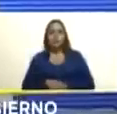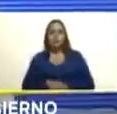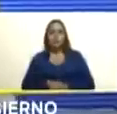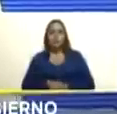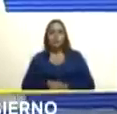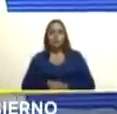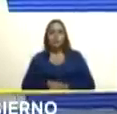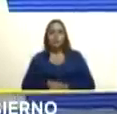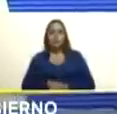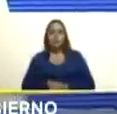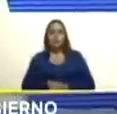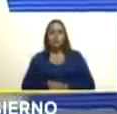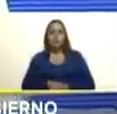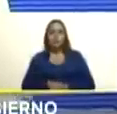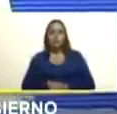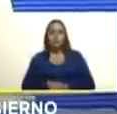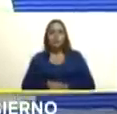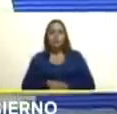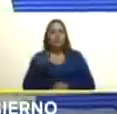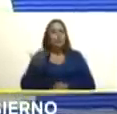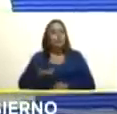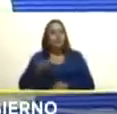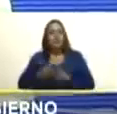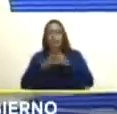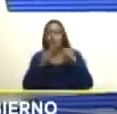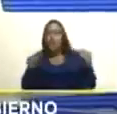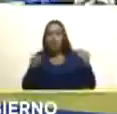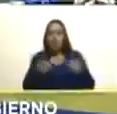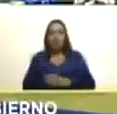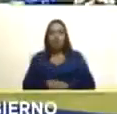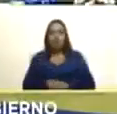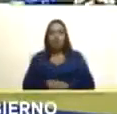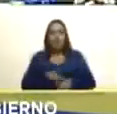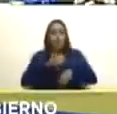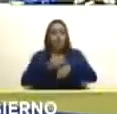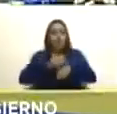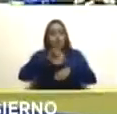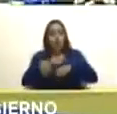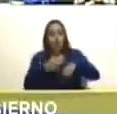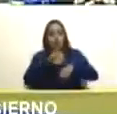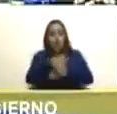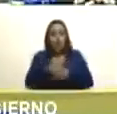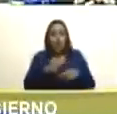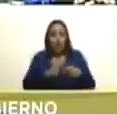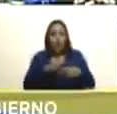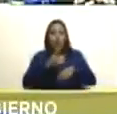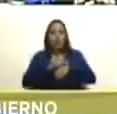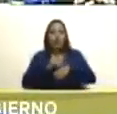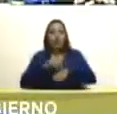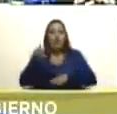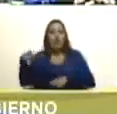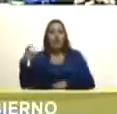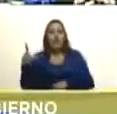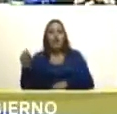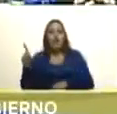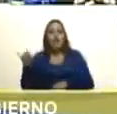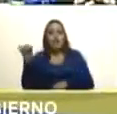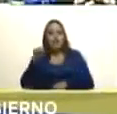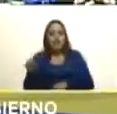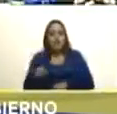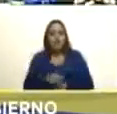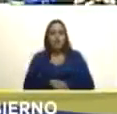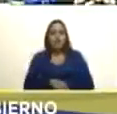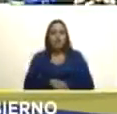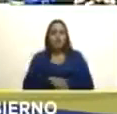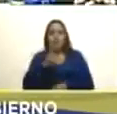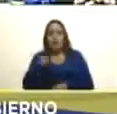se pierden de vista doctor Jorge Rodríguez doctora Gladys Gutiérrez doctor William Satt doctor Elvis Amoroso general